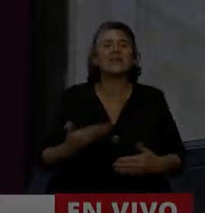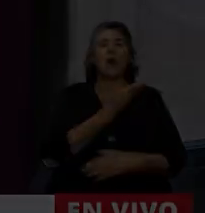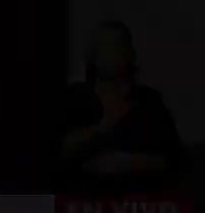Diputado.